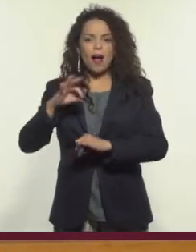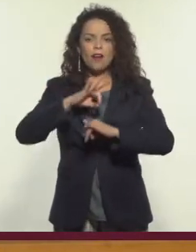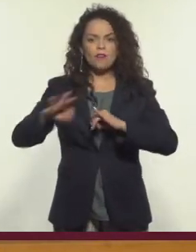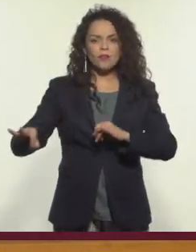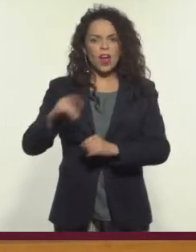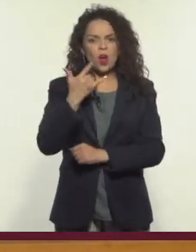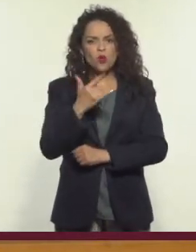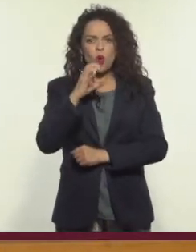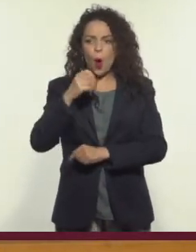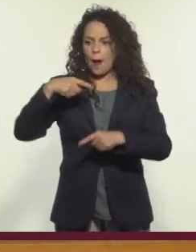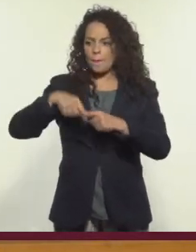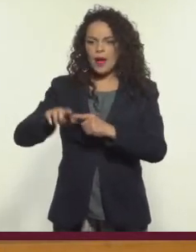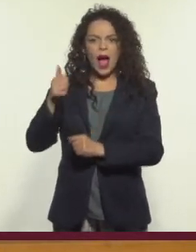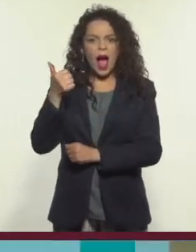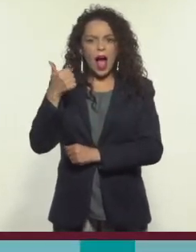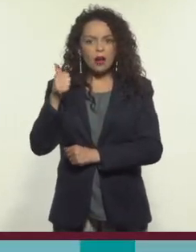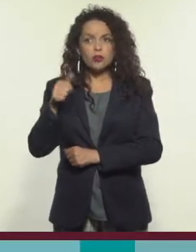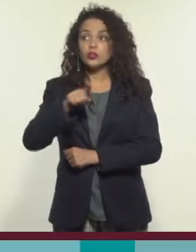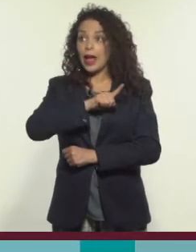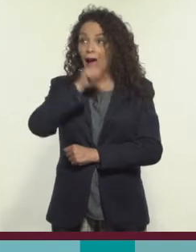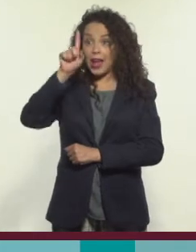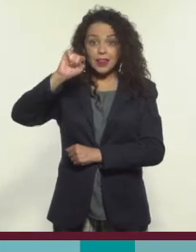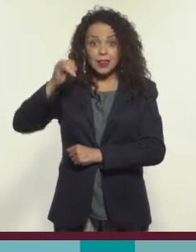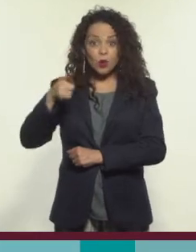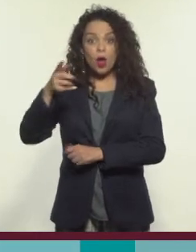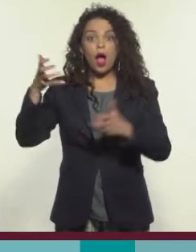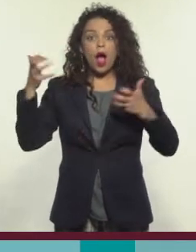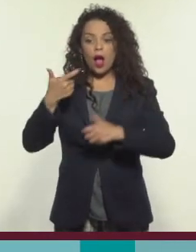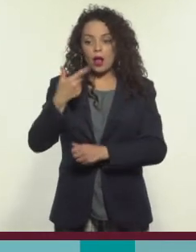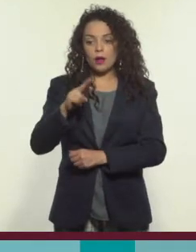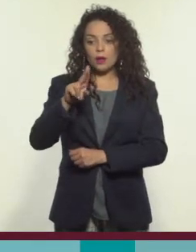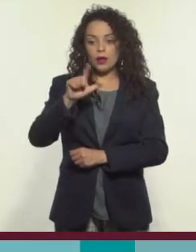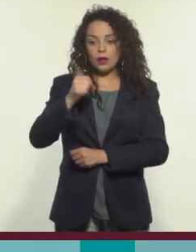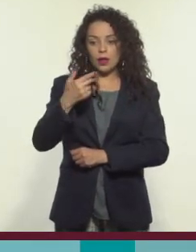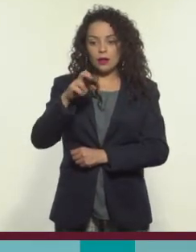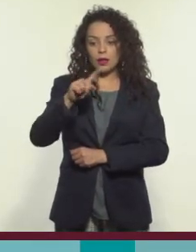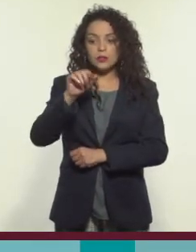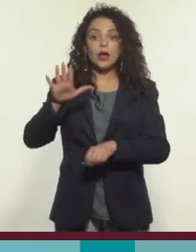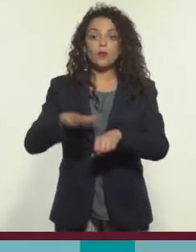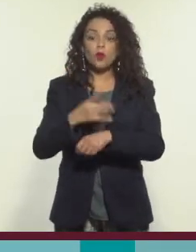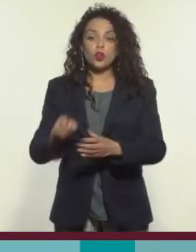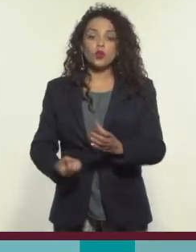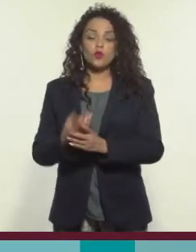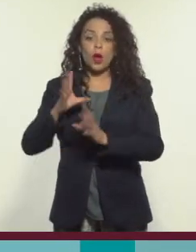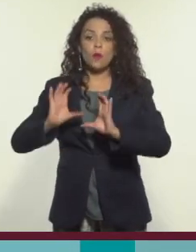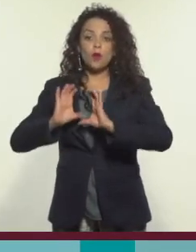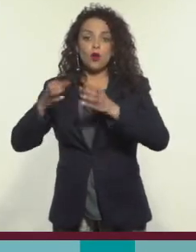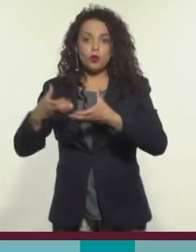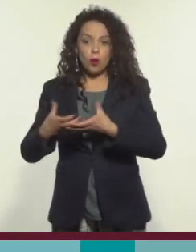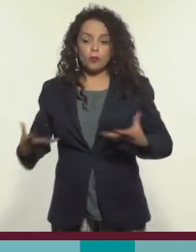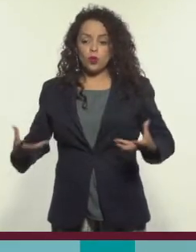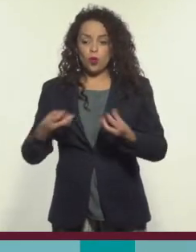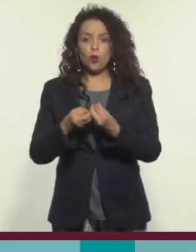julio o principios de agosto hacen su gelaguetza en Tijuana, ya que ahí formaron una nueva comunidad, unidos por la identidad que los